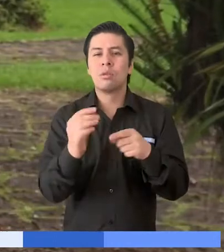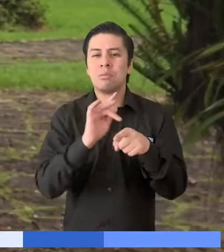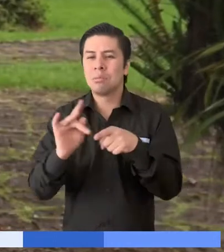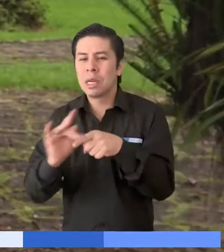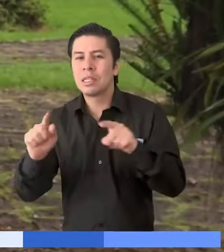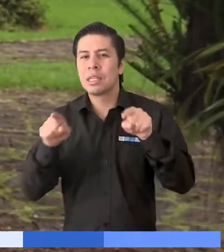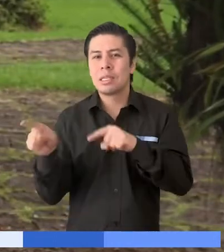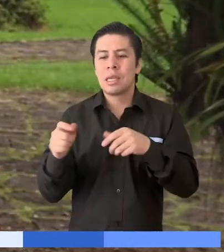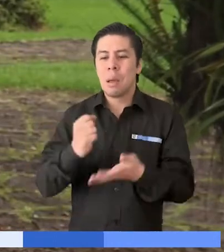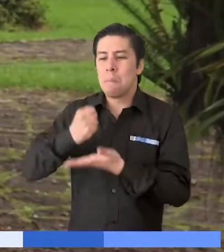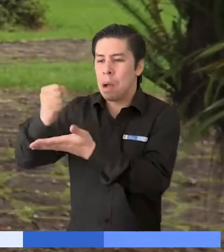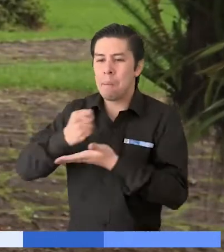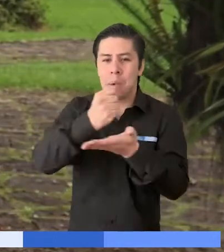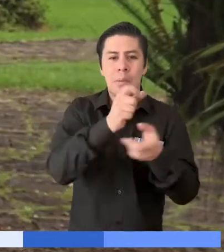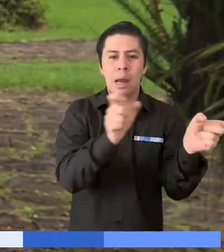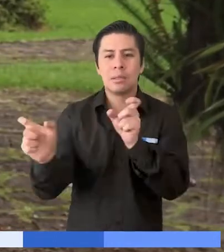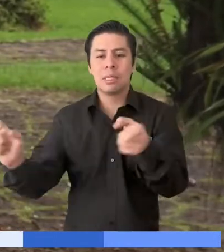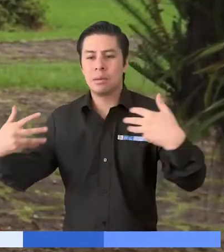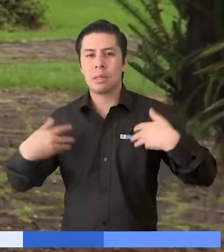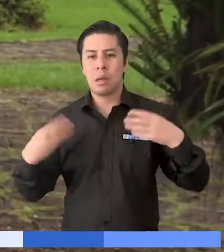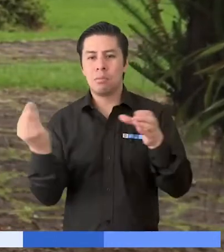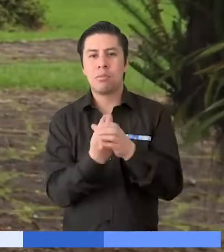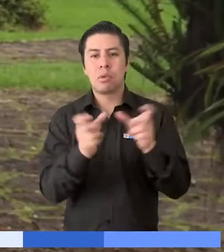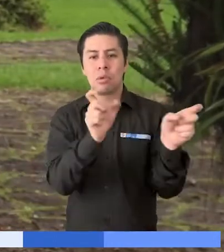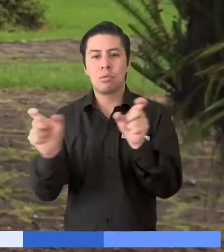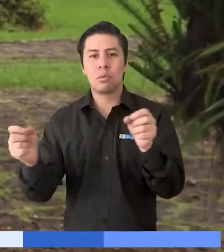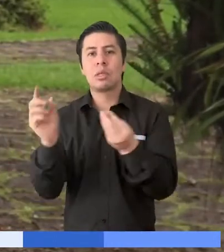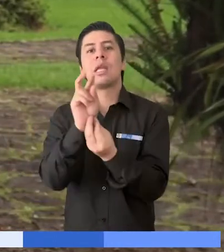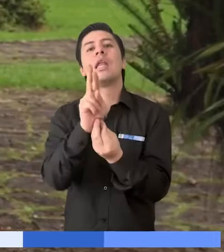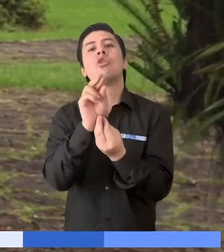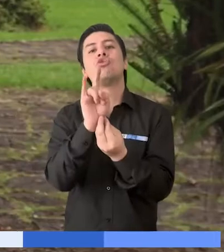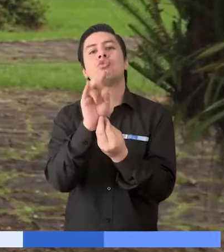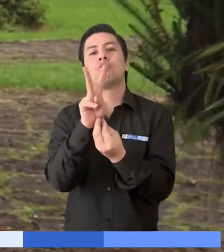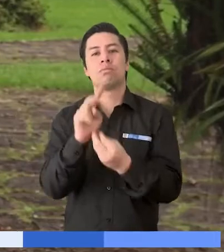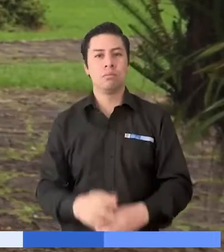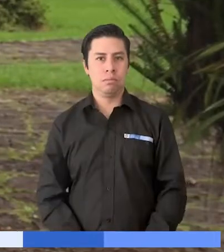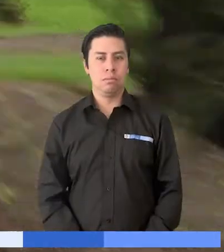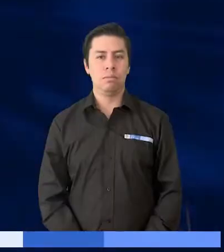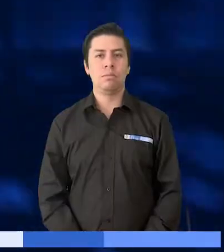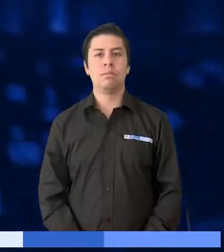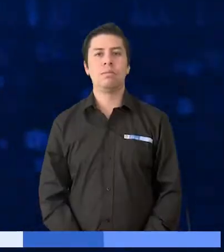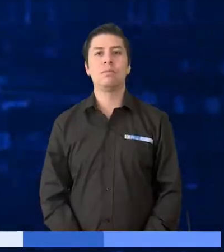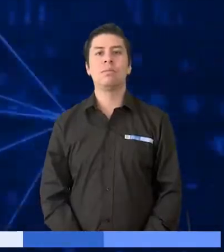mecanismos para hacer pago a todas las víctimas que estén incluidas en el Registro Único de Víctimas.